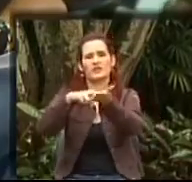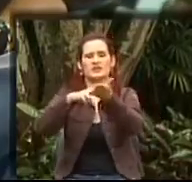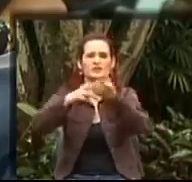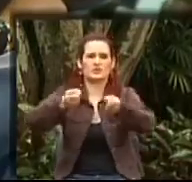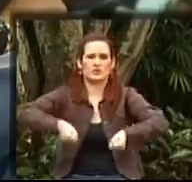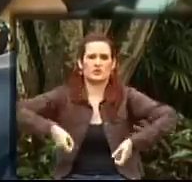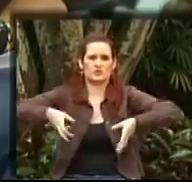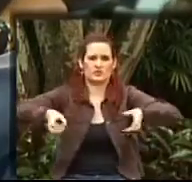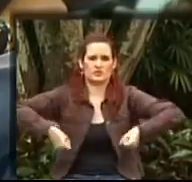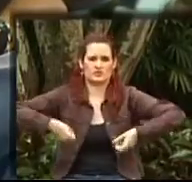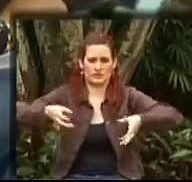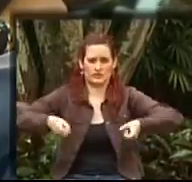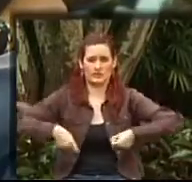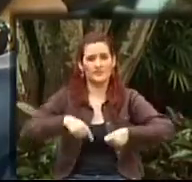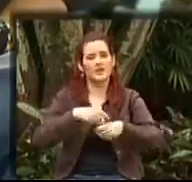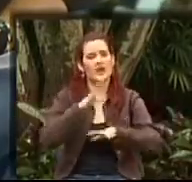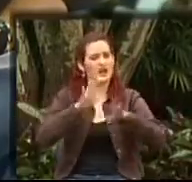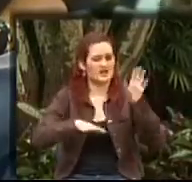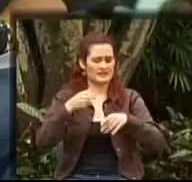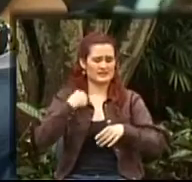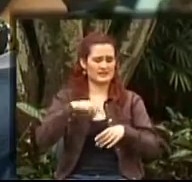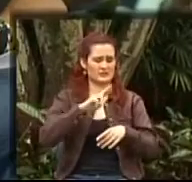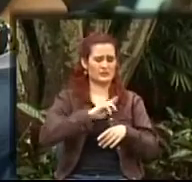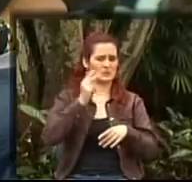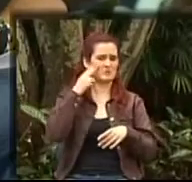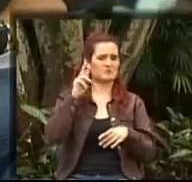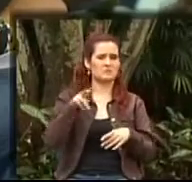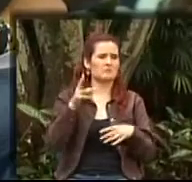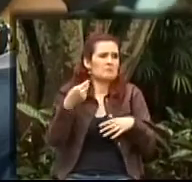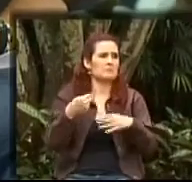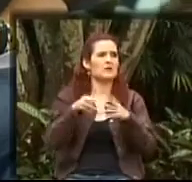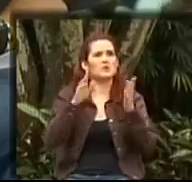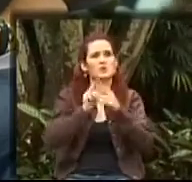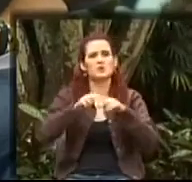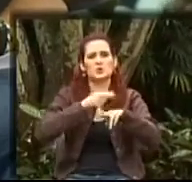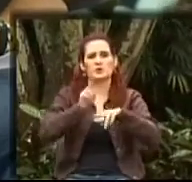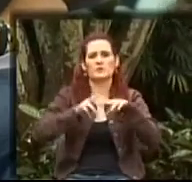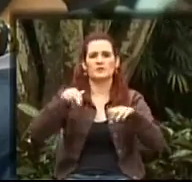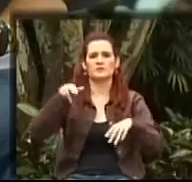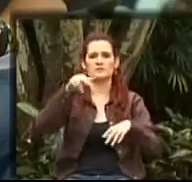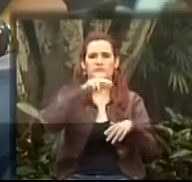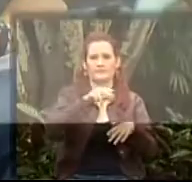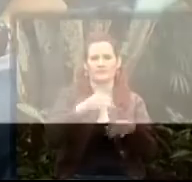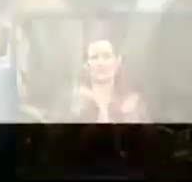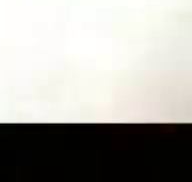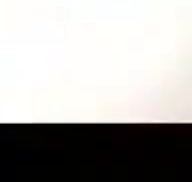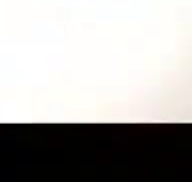que muchas veces nosotros no vemos, pero que se convierten en todo un problema para estas personas. Veamos.